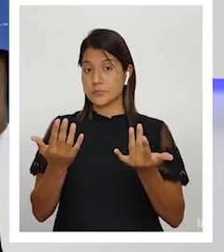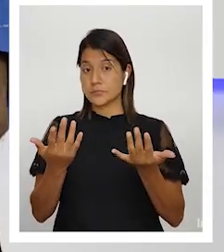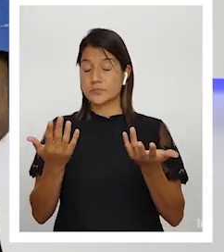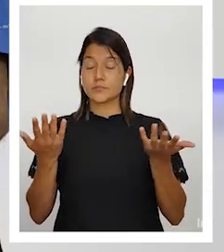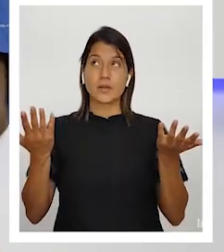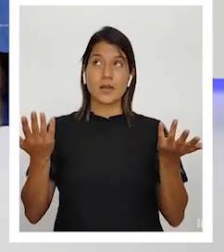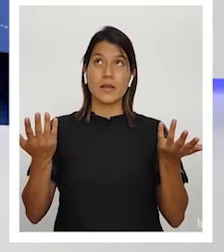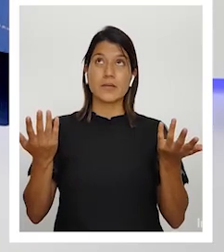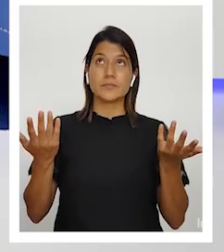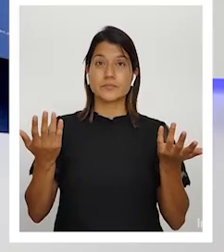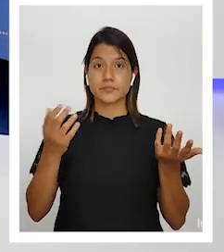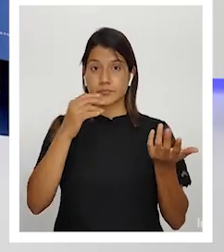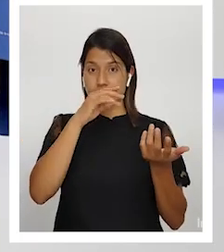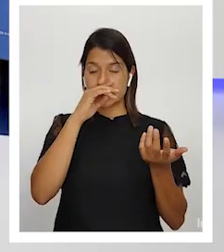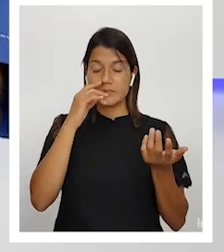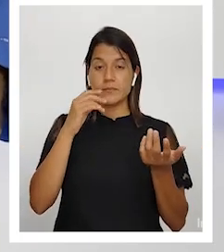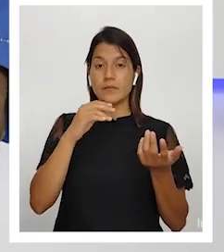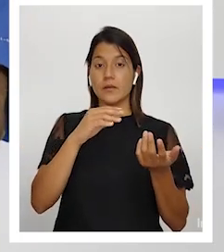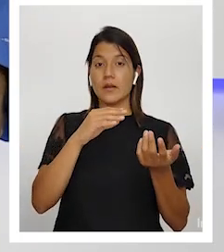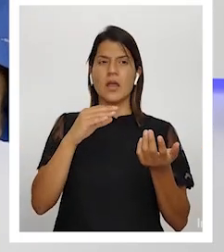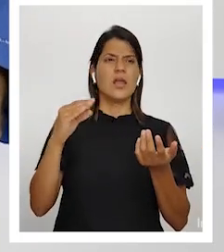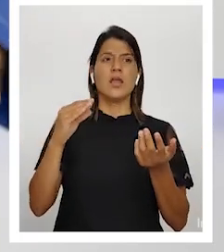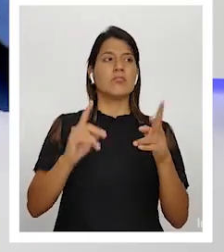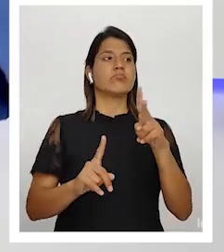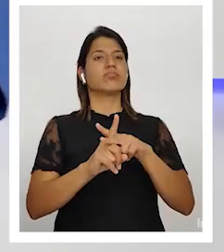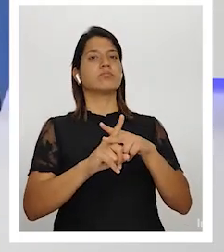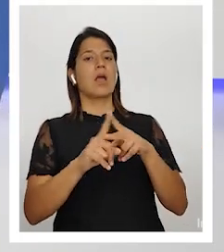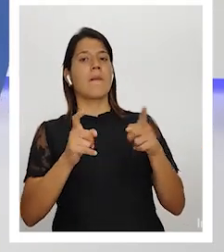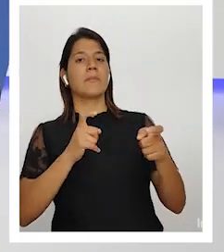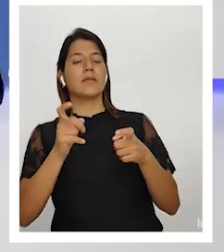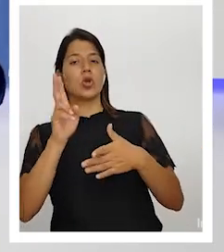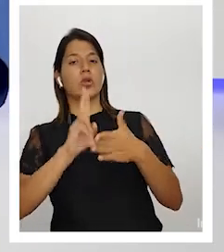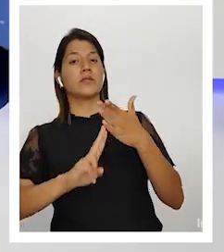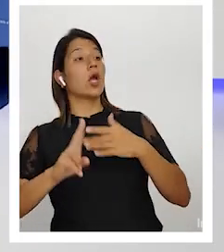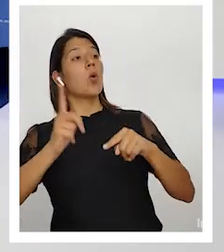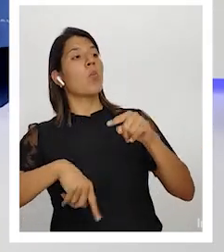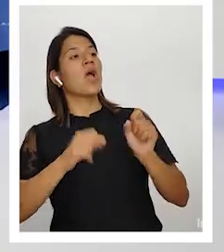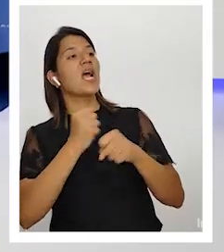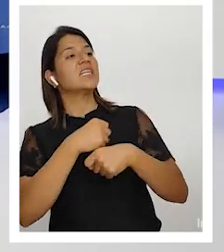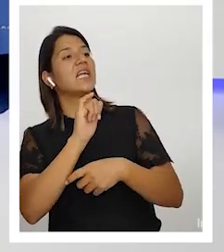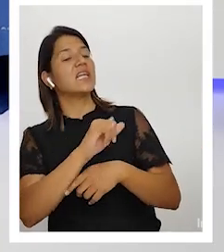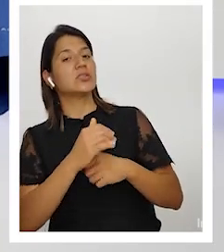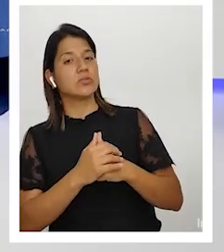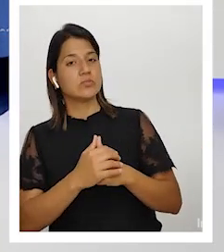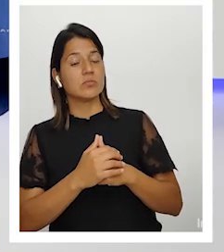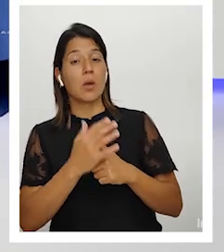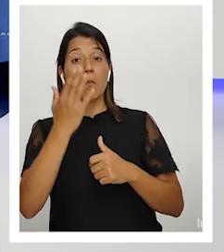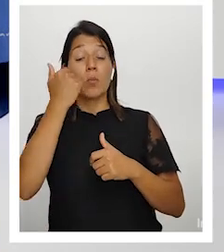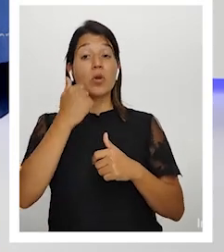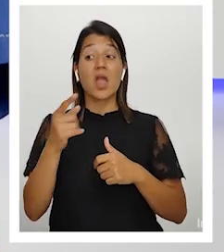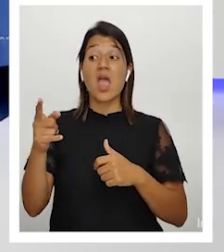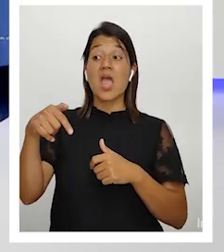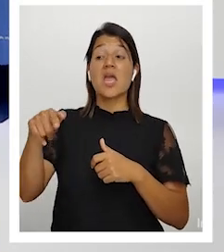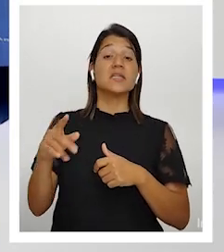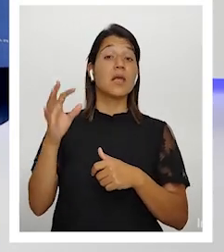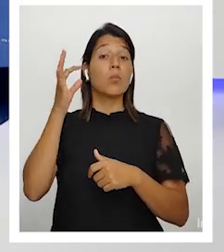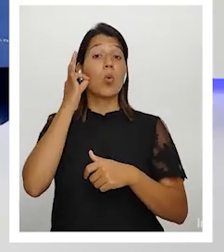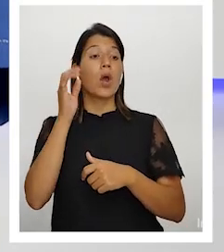la administración no pueden hacer eso porque porque las señoras no están inscritas en